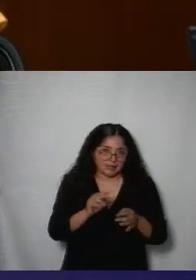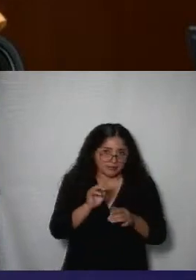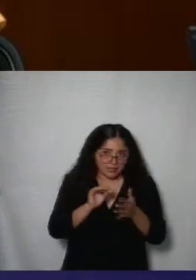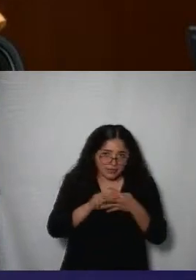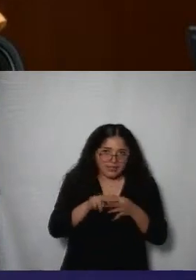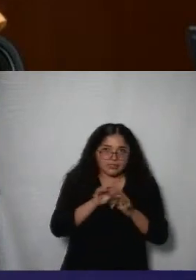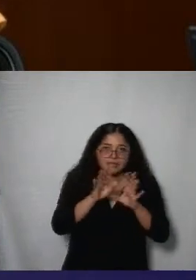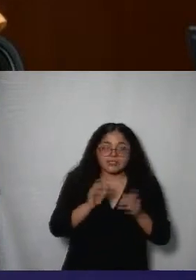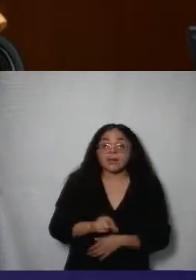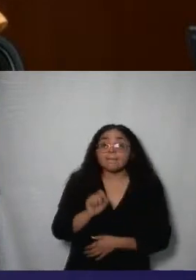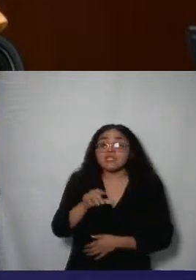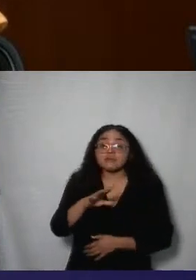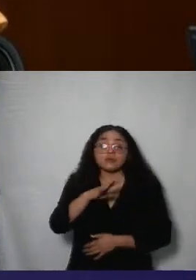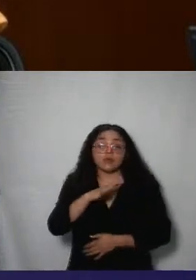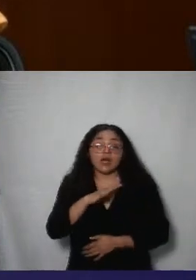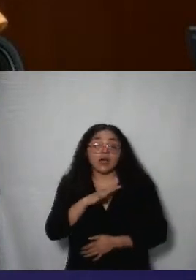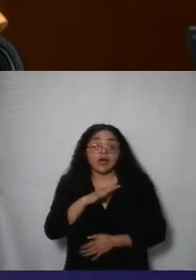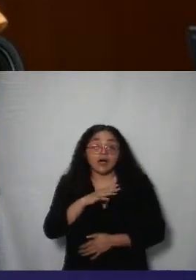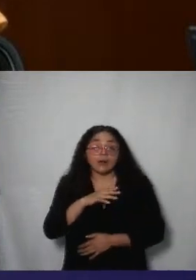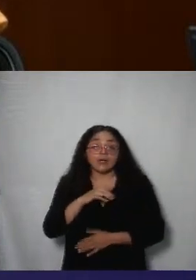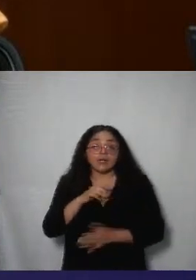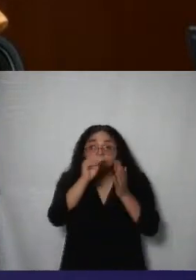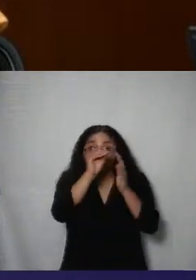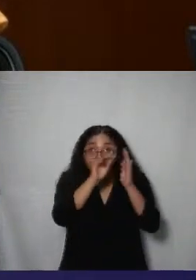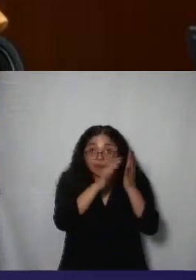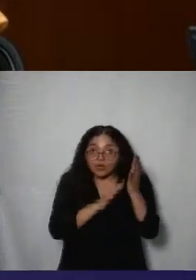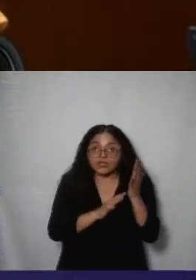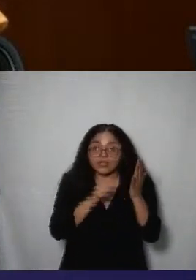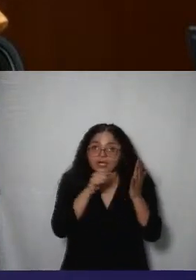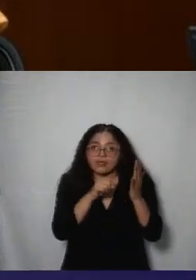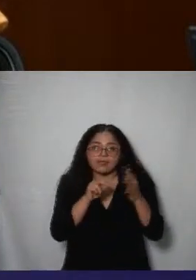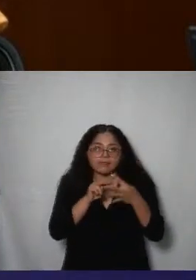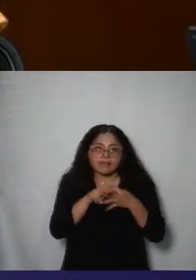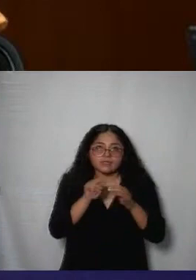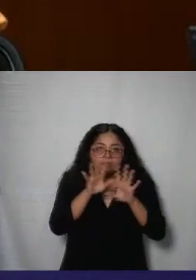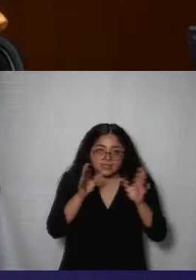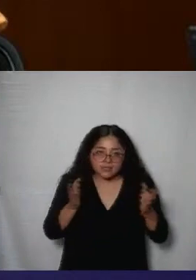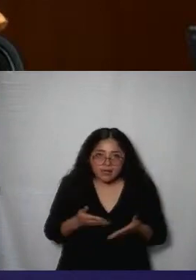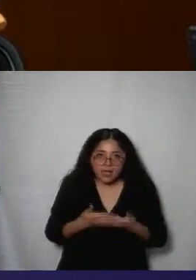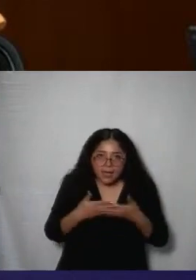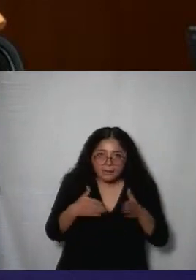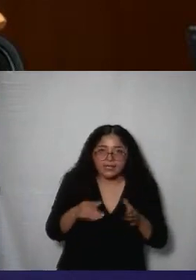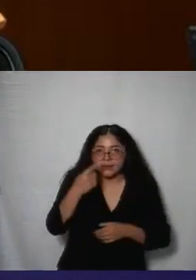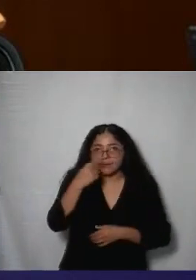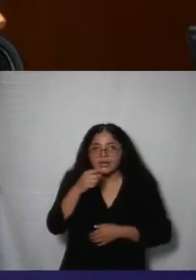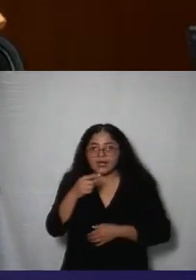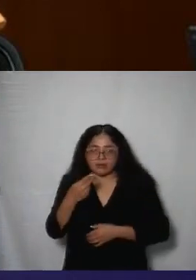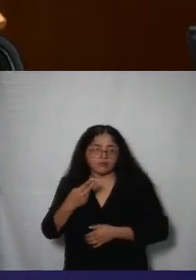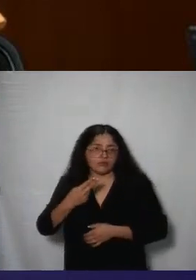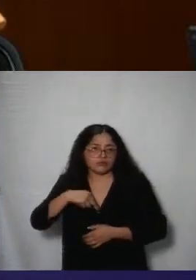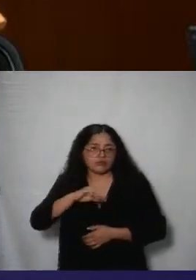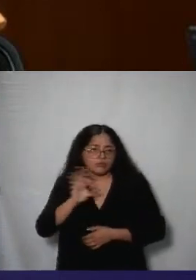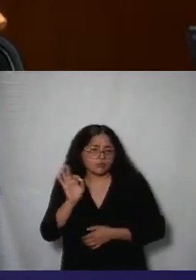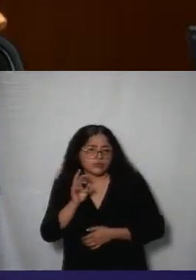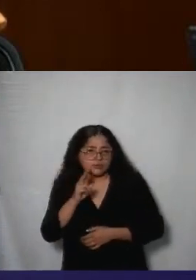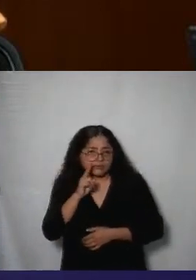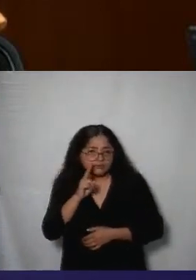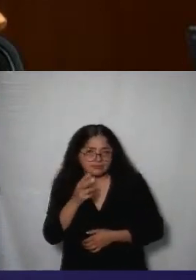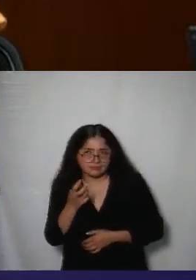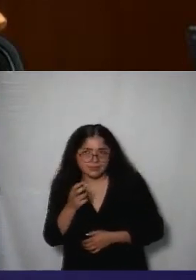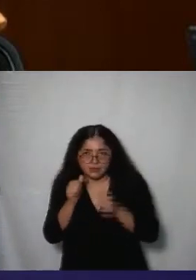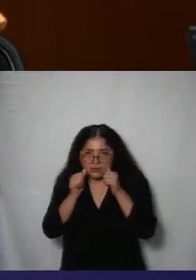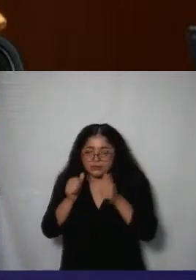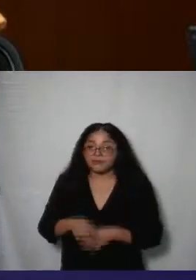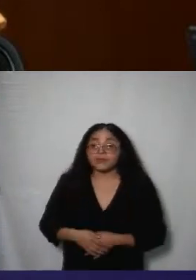así como emitió una política de transparencia proactiva que nos debía servir como referencia en el campo de la gestión